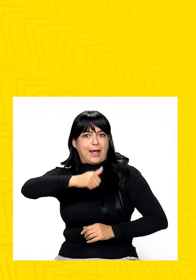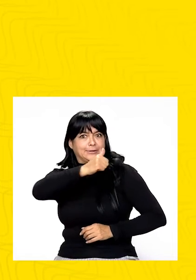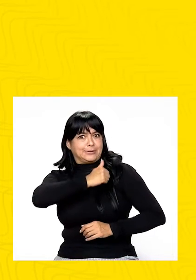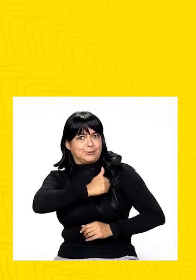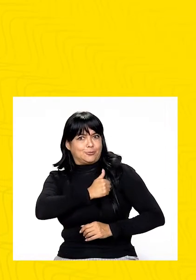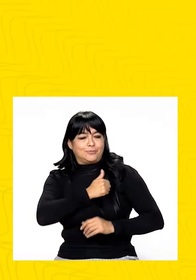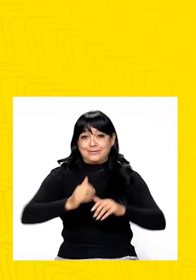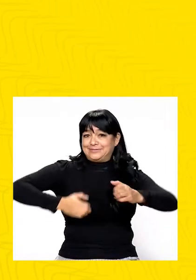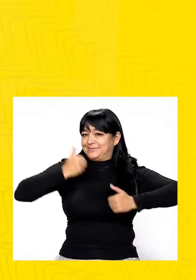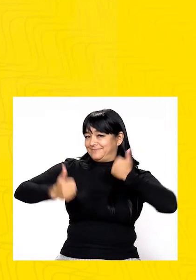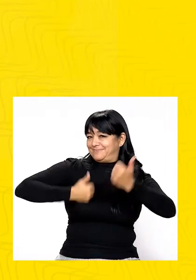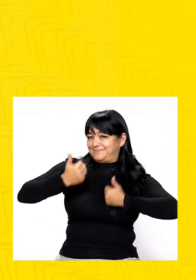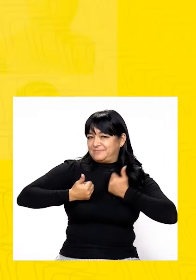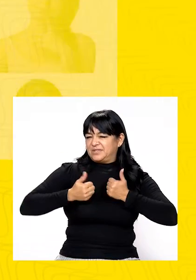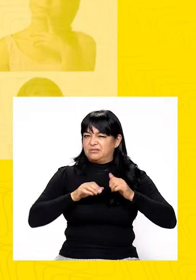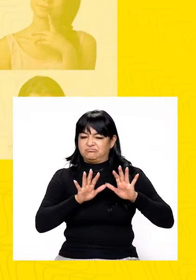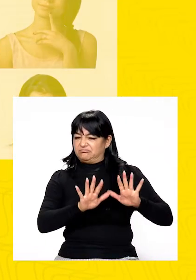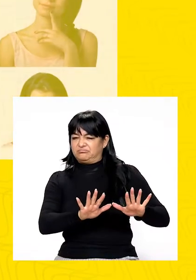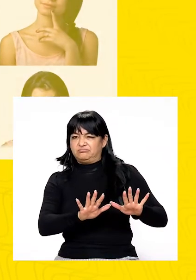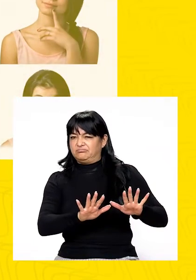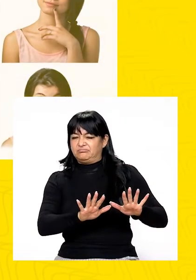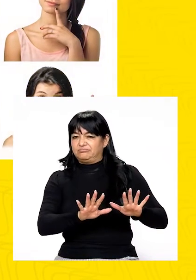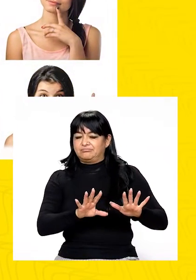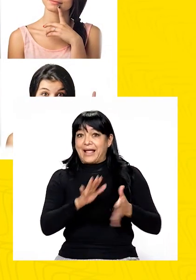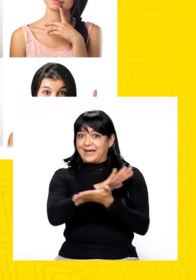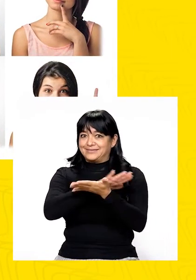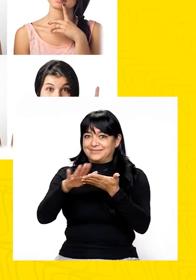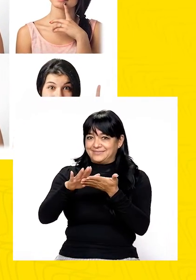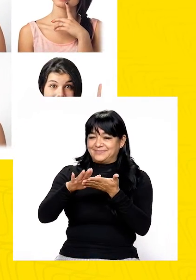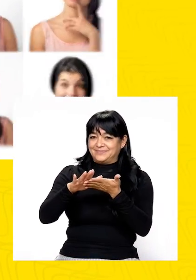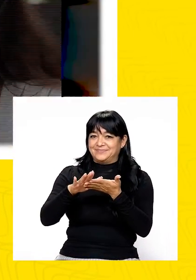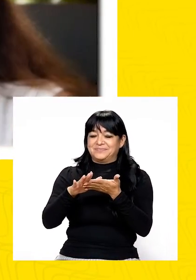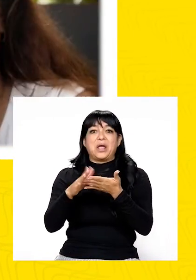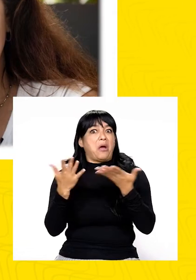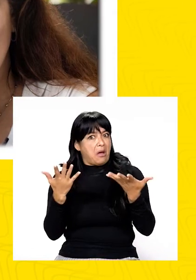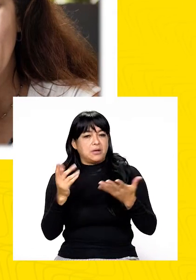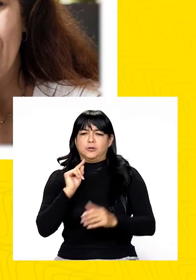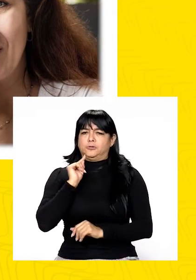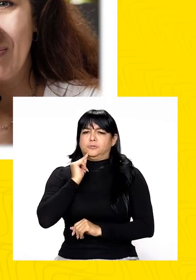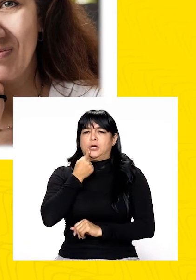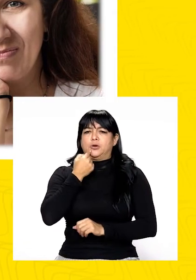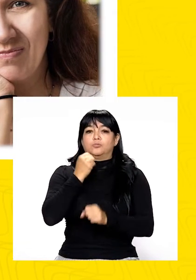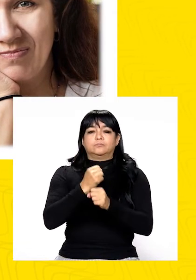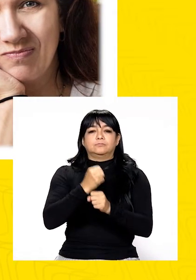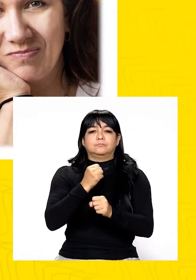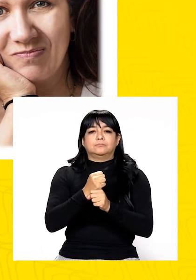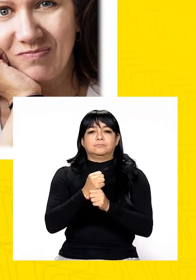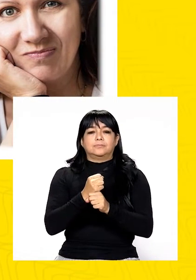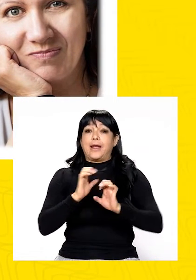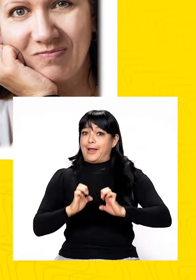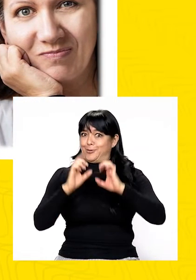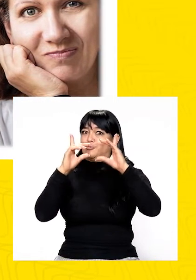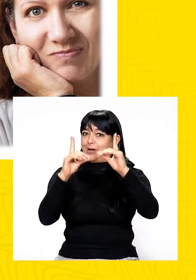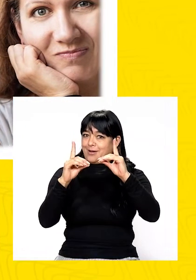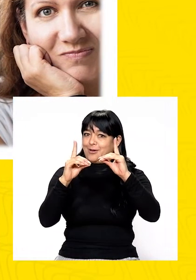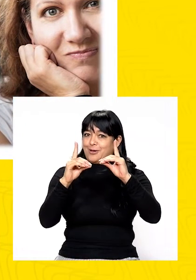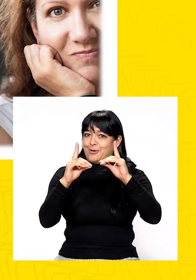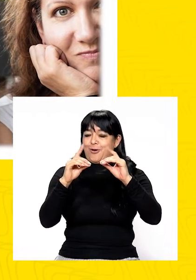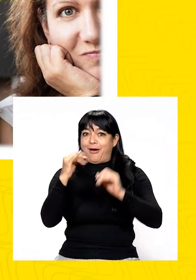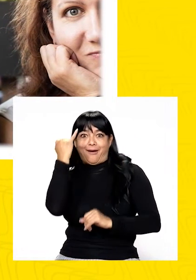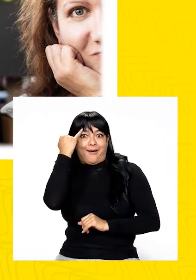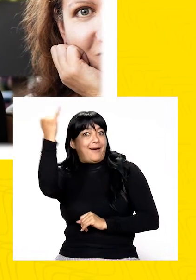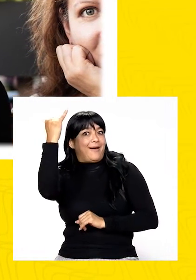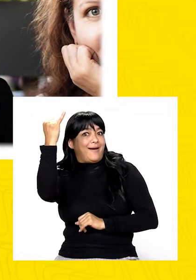Adjetivos para describir el carácter. Alegre, antipático, atento, atrevido, serio,